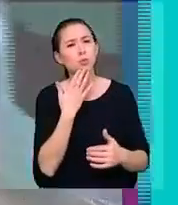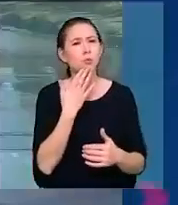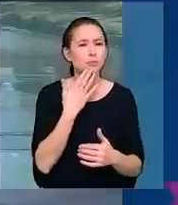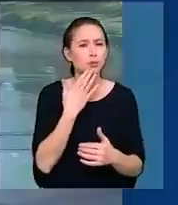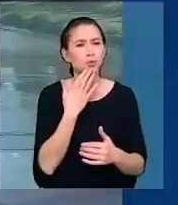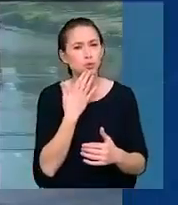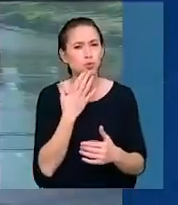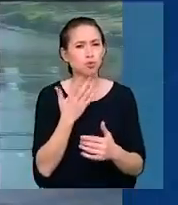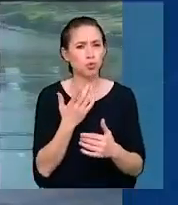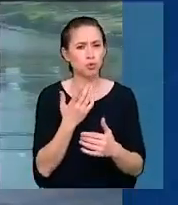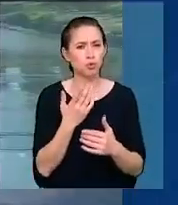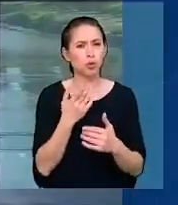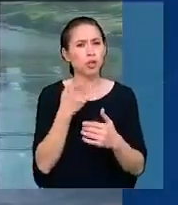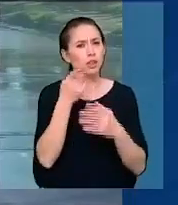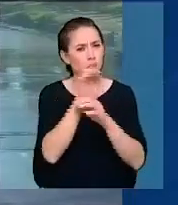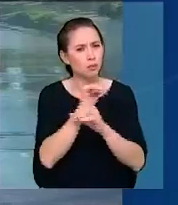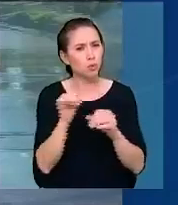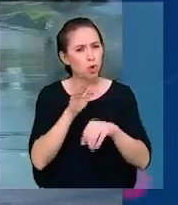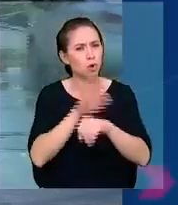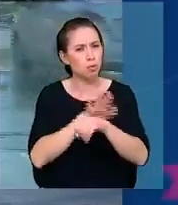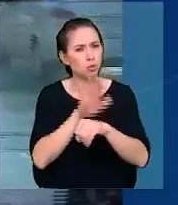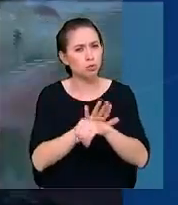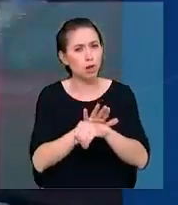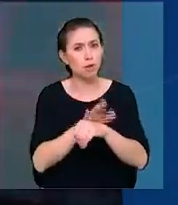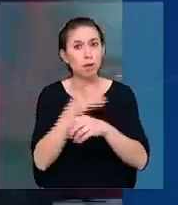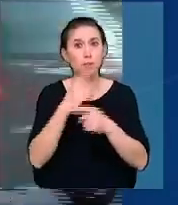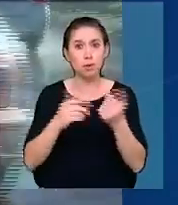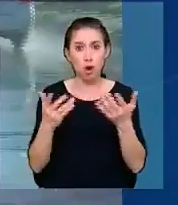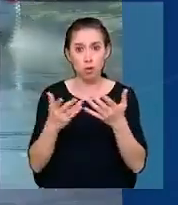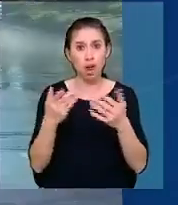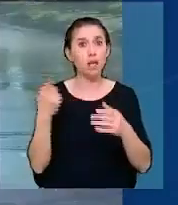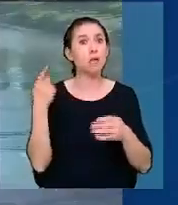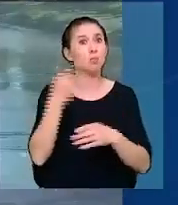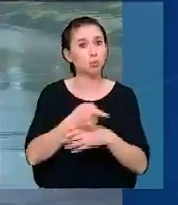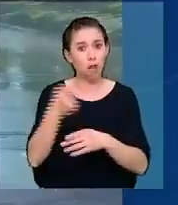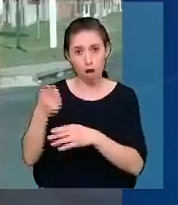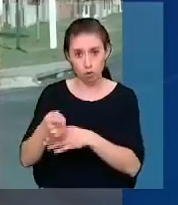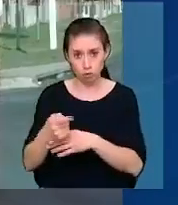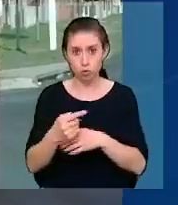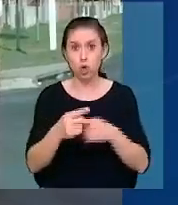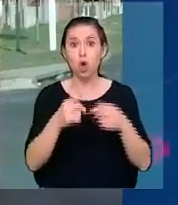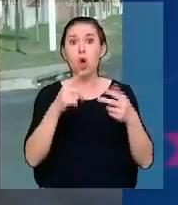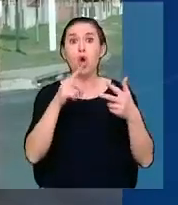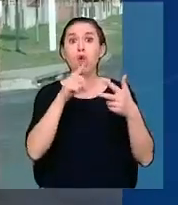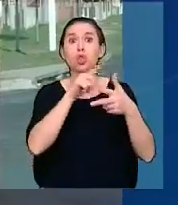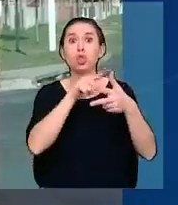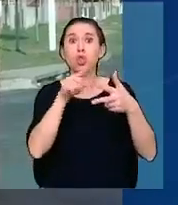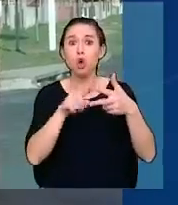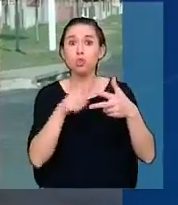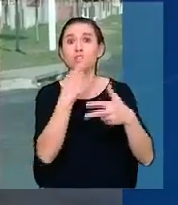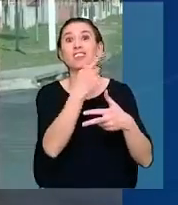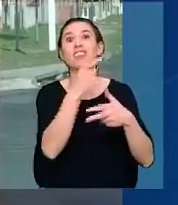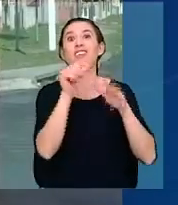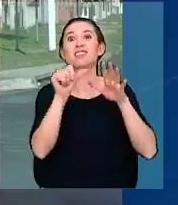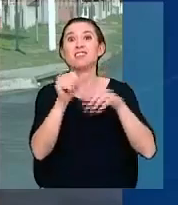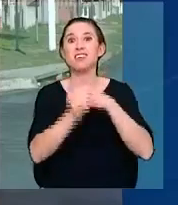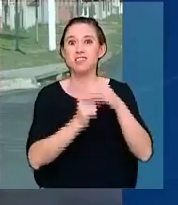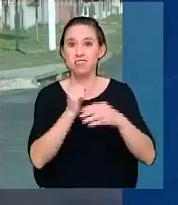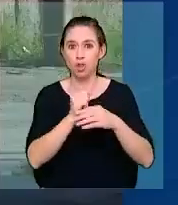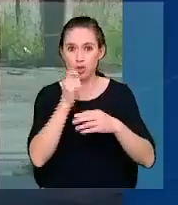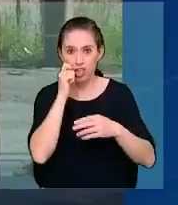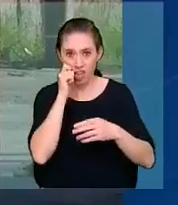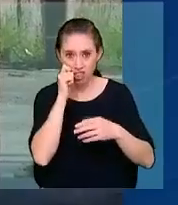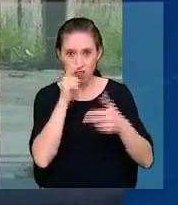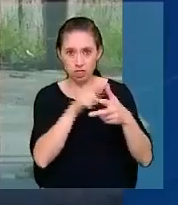de haber cometido este crimen y en las últimas horas fueron imputados. Dos de ellos, de 16 años, fueron